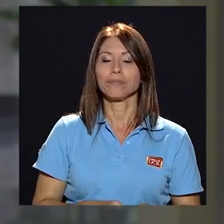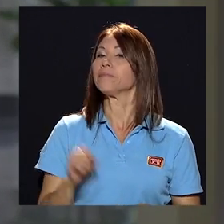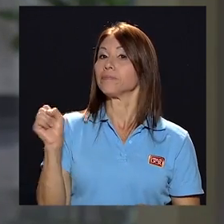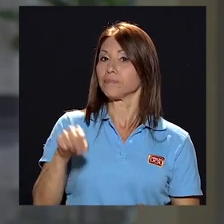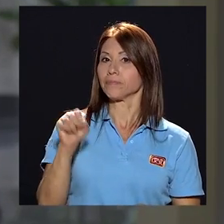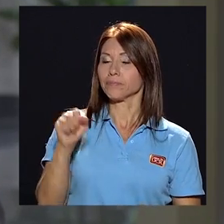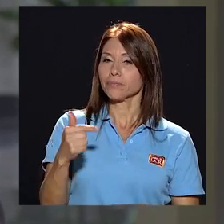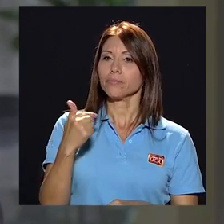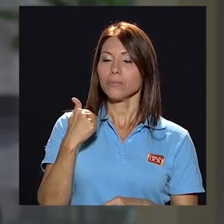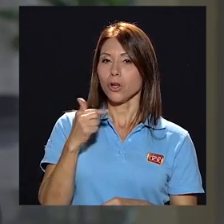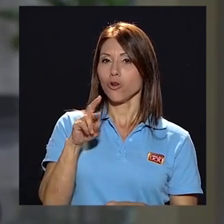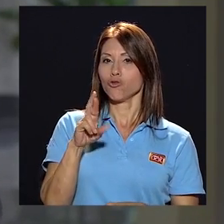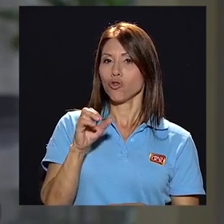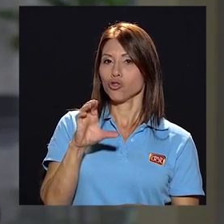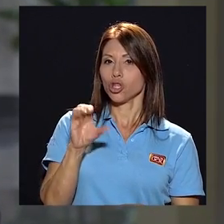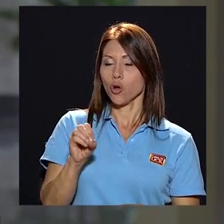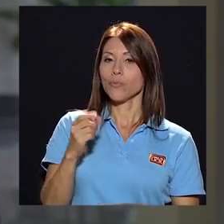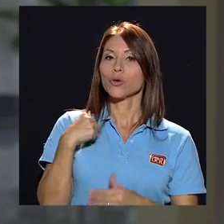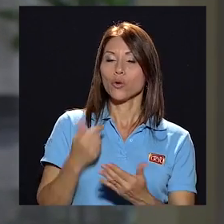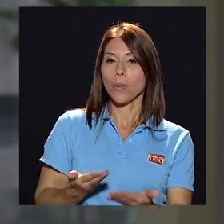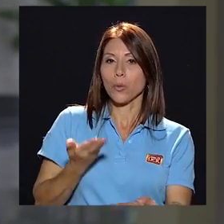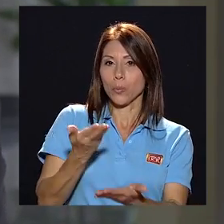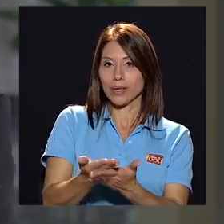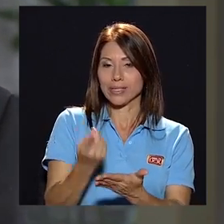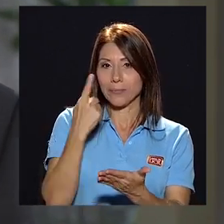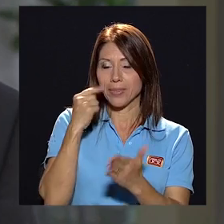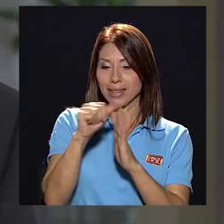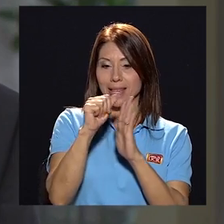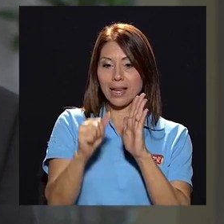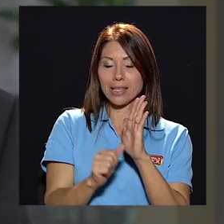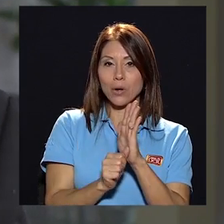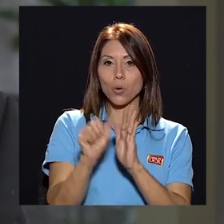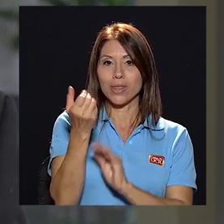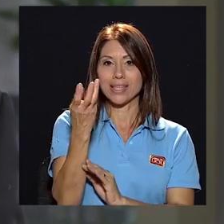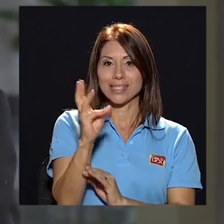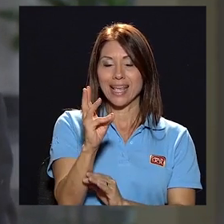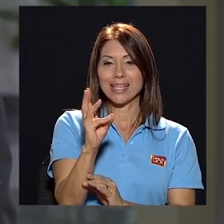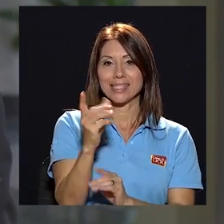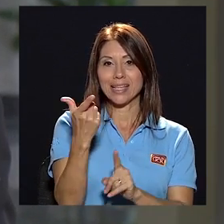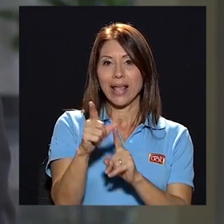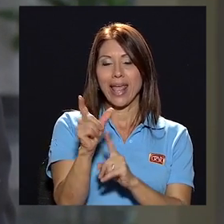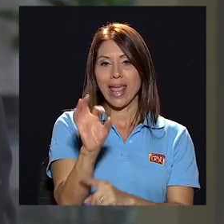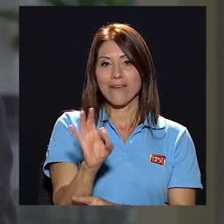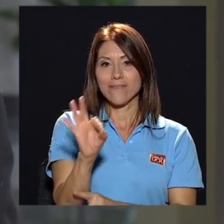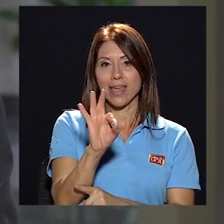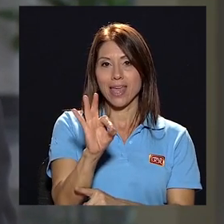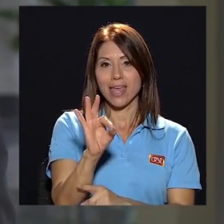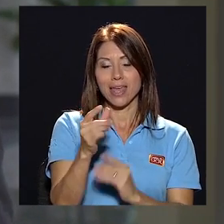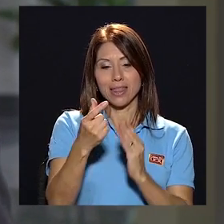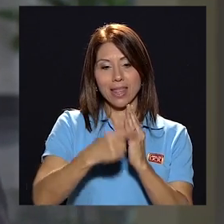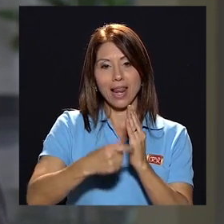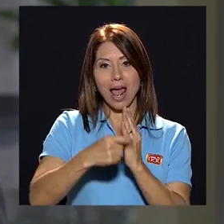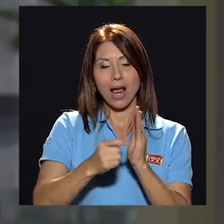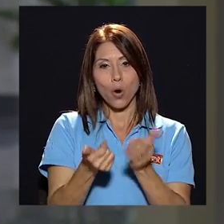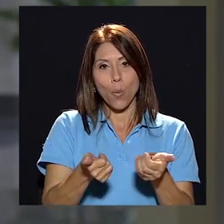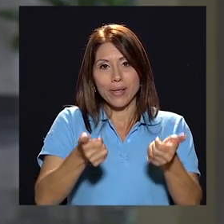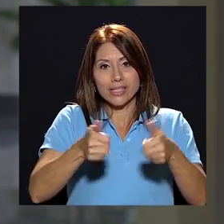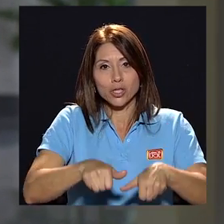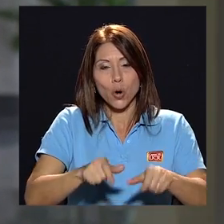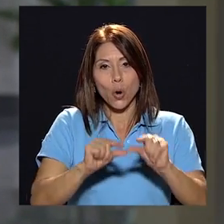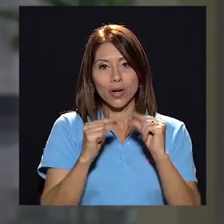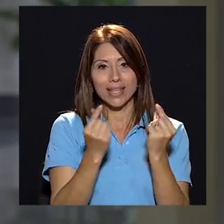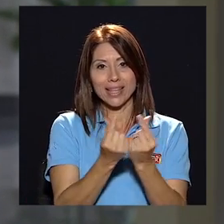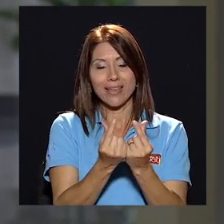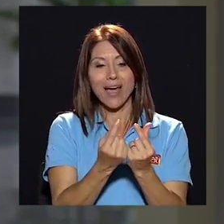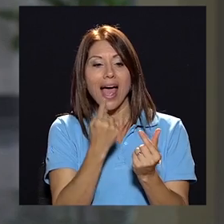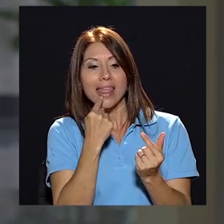Sí, Rocío. Yo tengo una propuesta. Fíjese que en el artículo 16F de la Convención Colectiva se establece